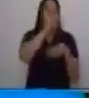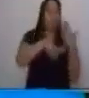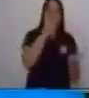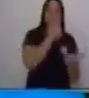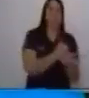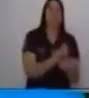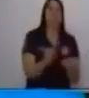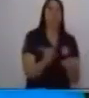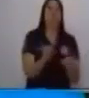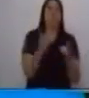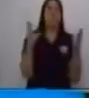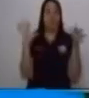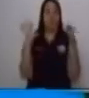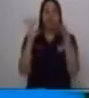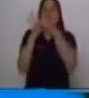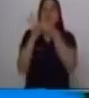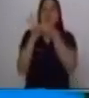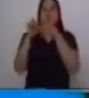pero